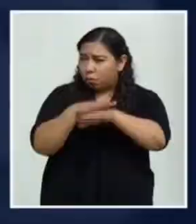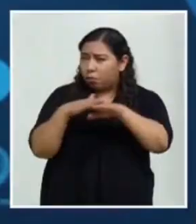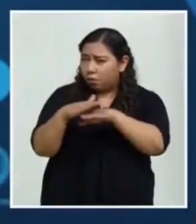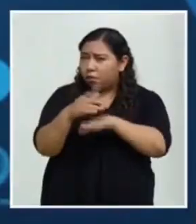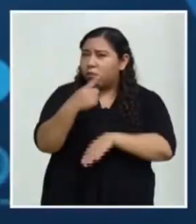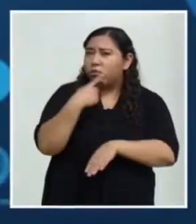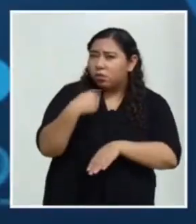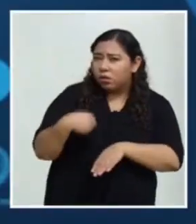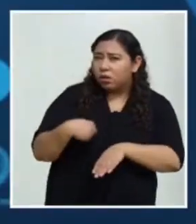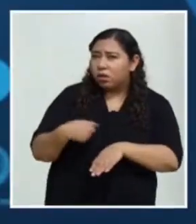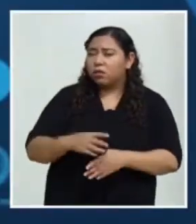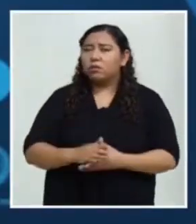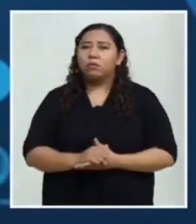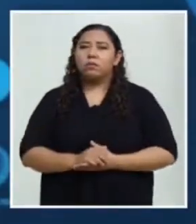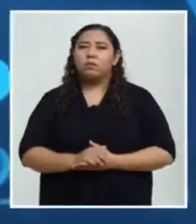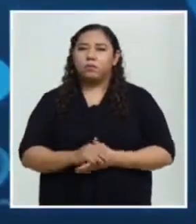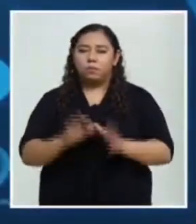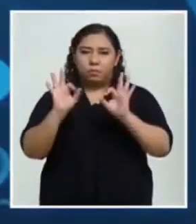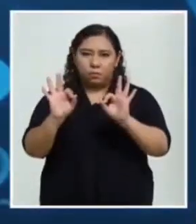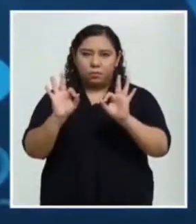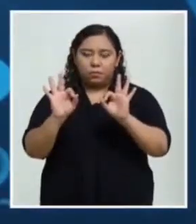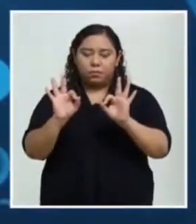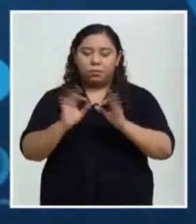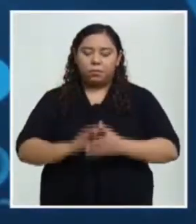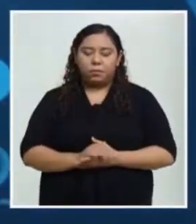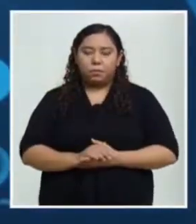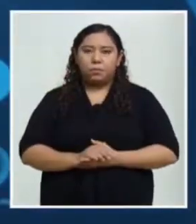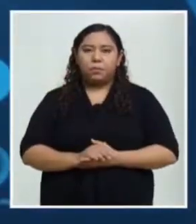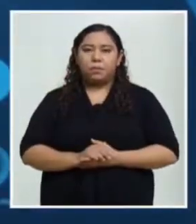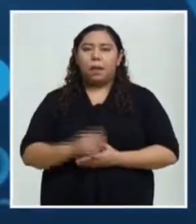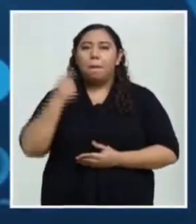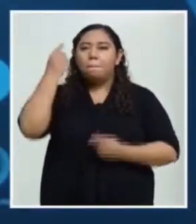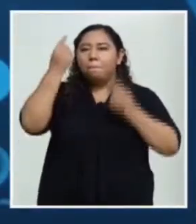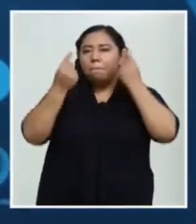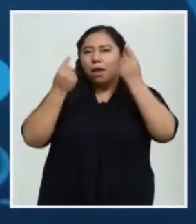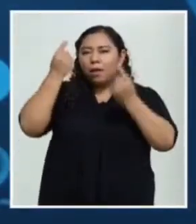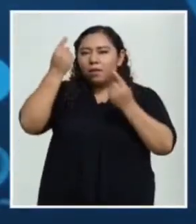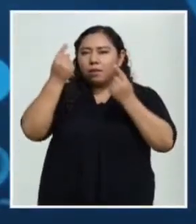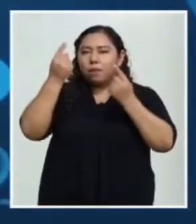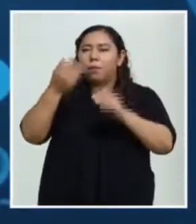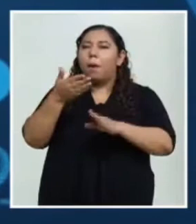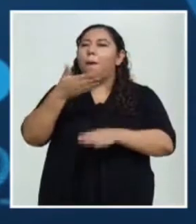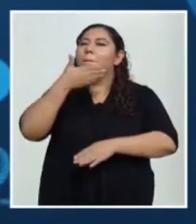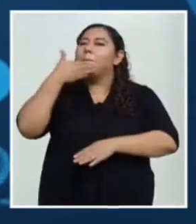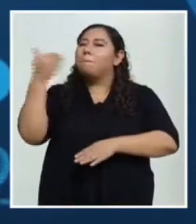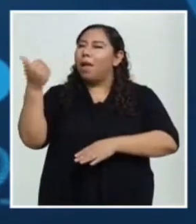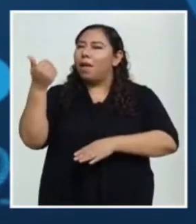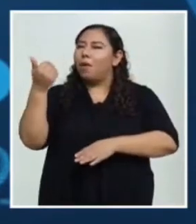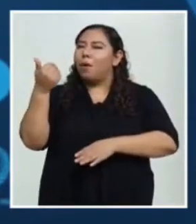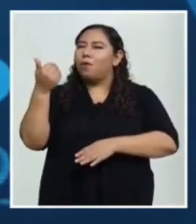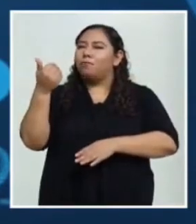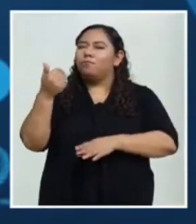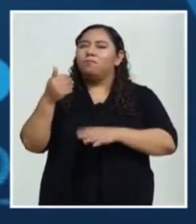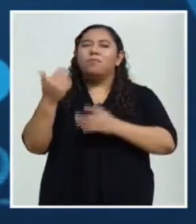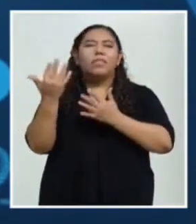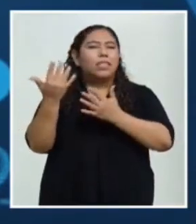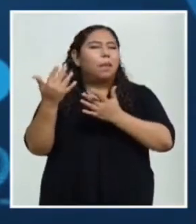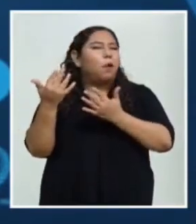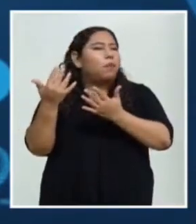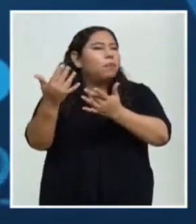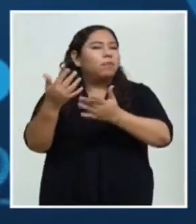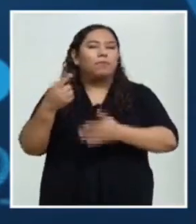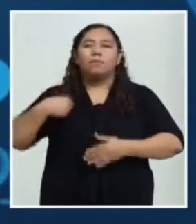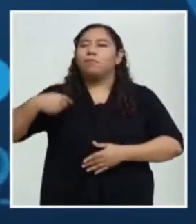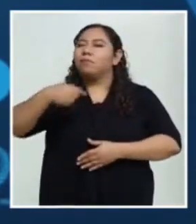Honduras? Vamos a empezar en marzo. Creemos que es mejor anunciar menos y realizar más. No queremos